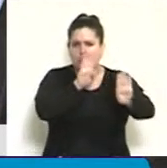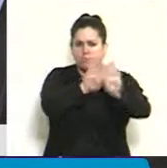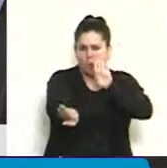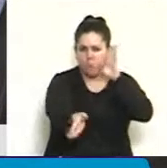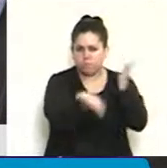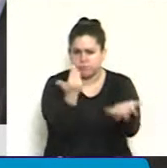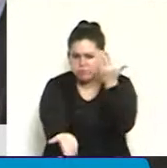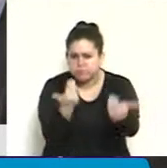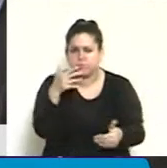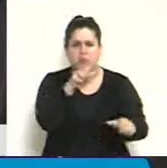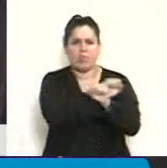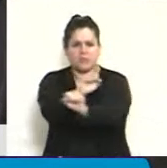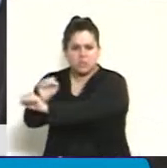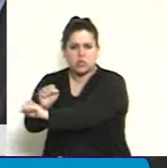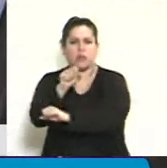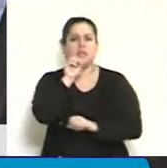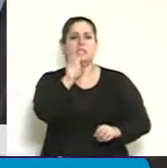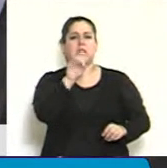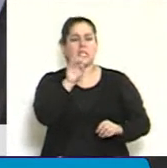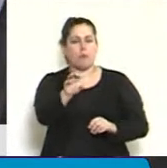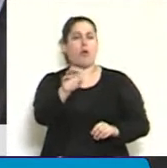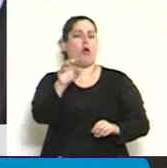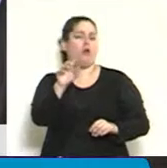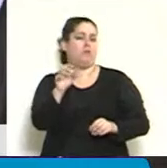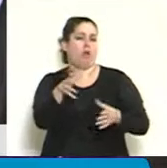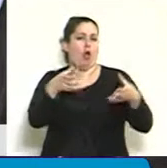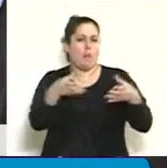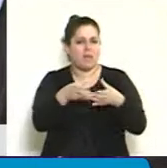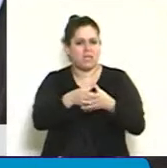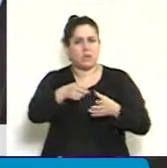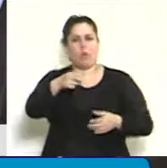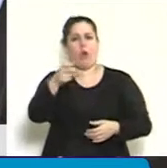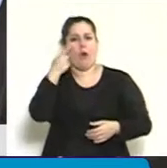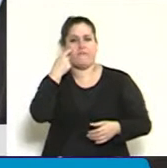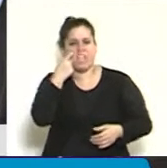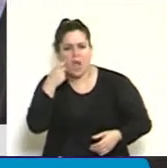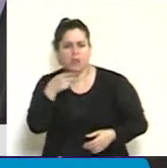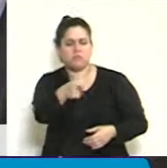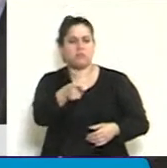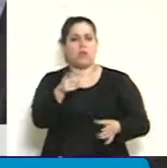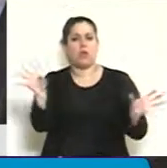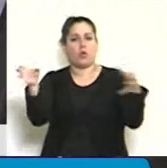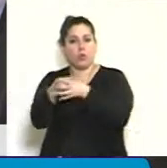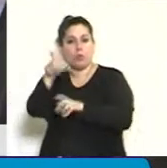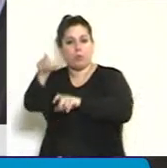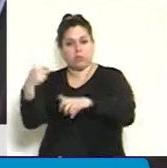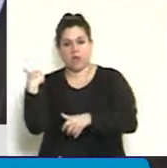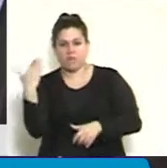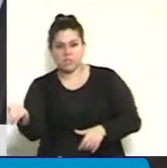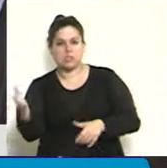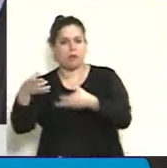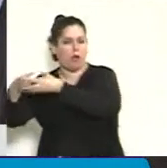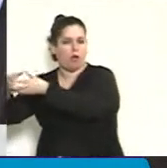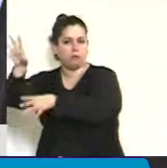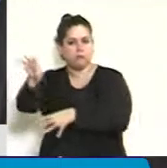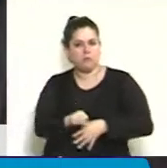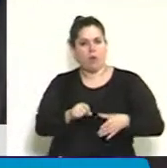en lo que se llamó operativo vigilante. Un grupo de vecinos fue trasladado a Buenos Aires, donde fueron encerrados en Devoto.